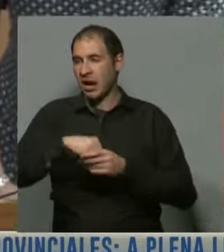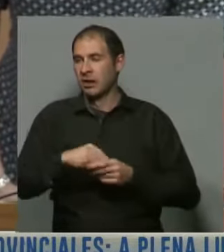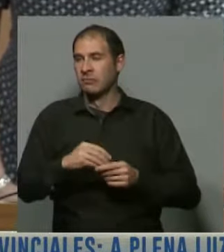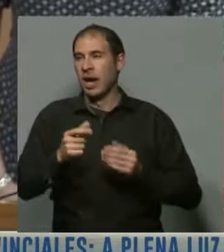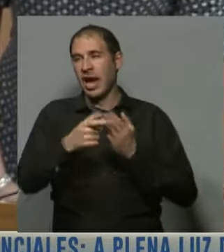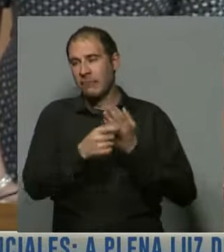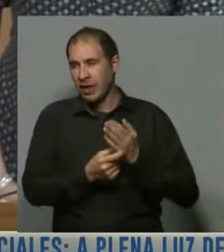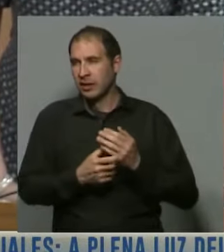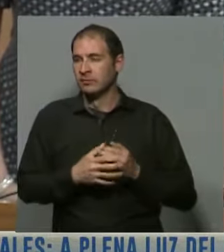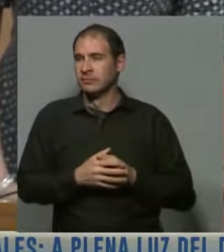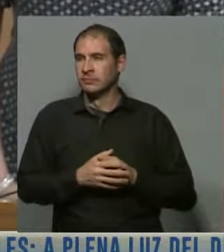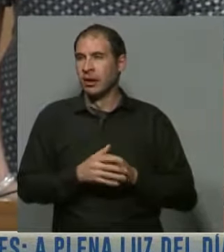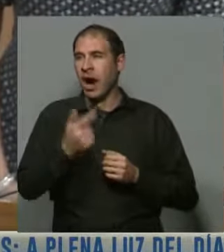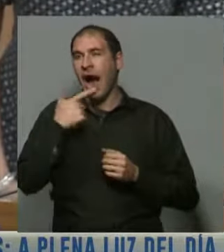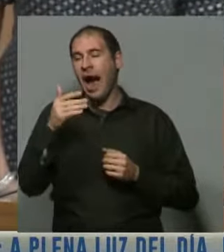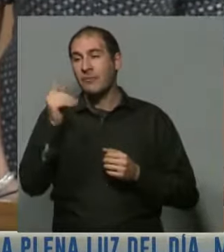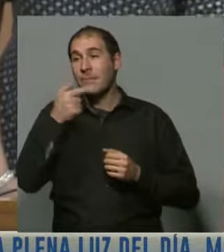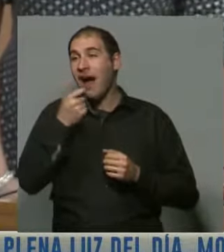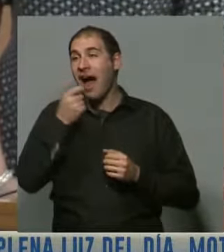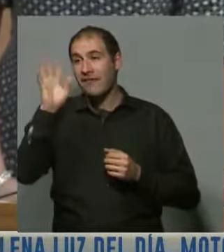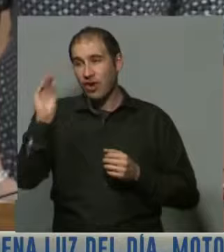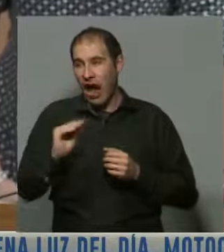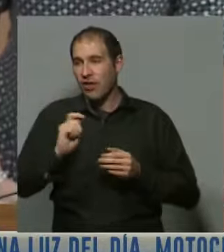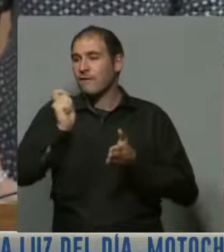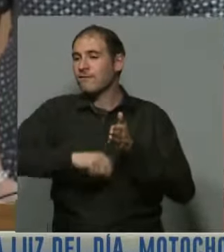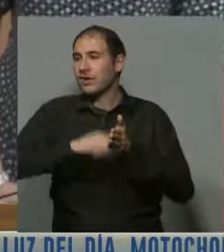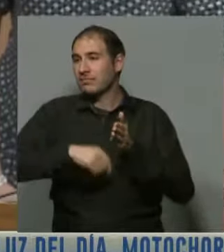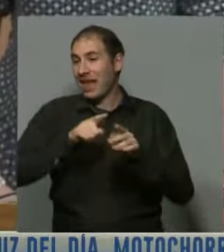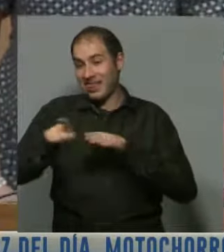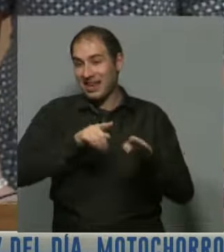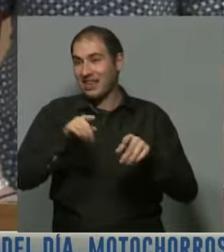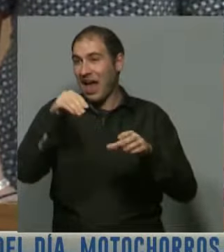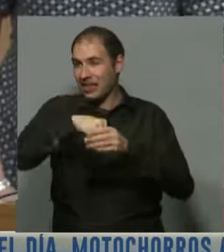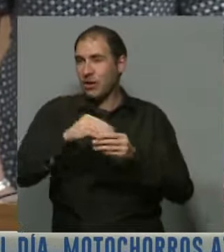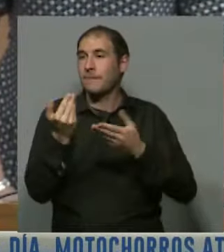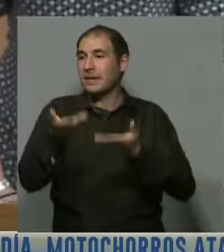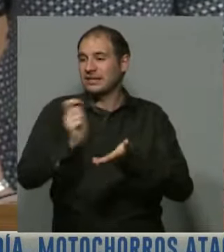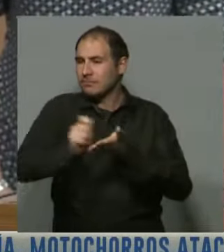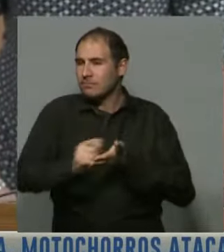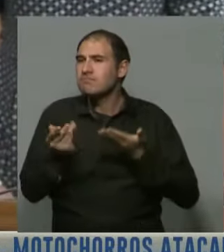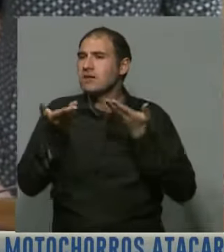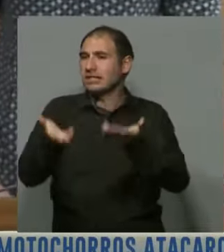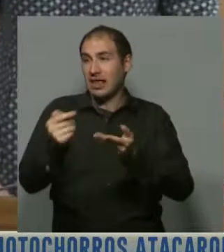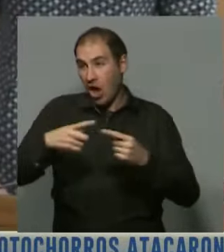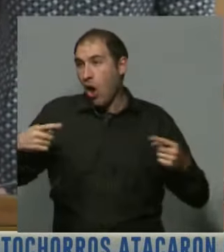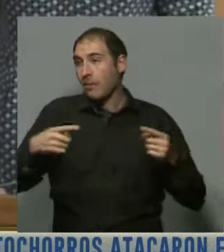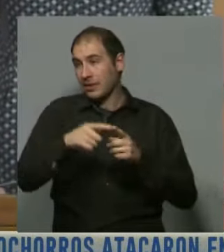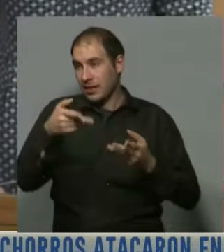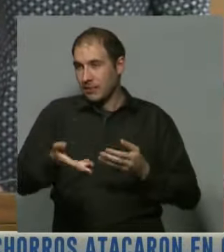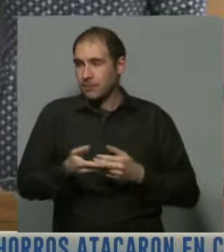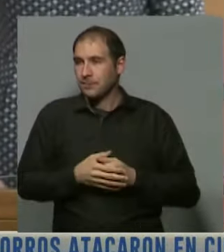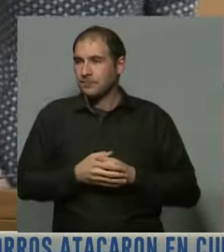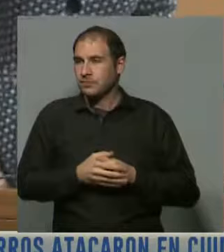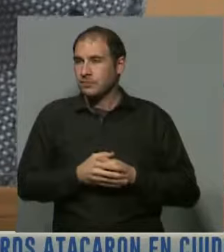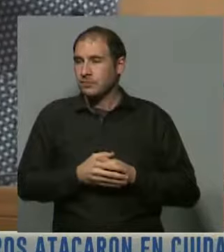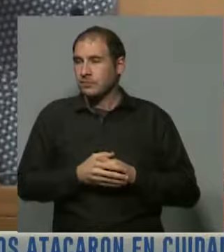de los expedientes, donde un abogado a través de una firma digital puede desde su estudio presentar un escrito, esa es la idea por supuesto que